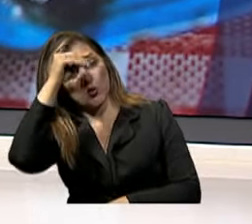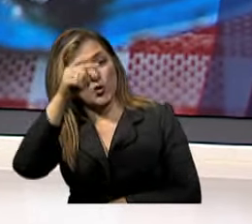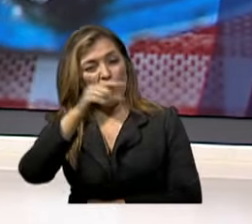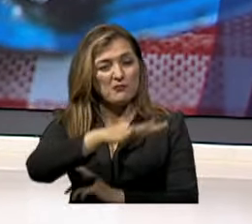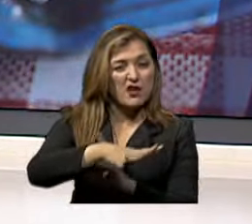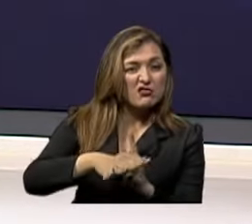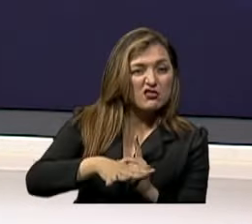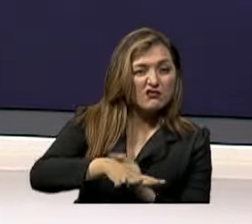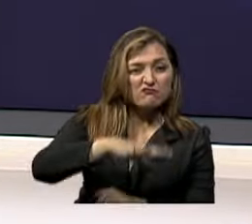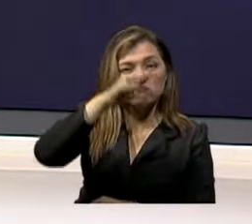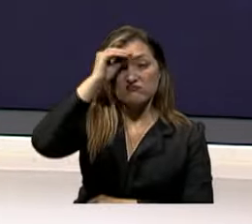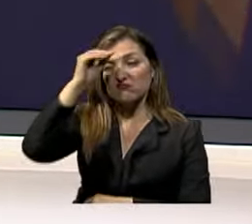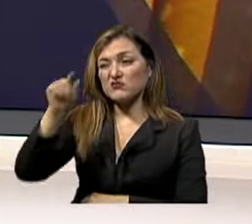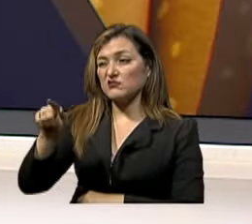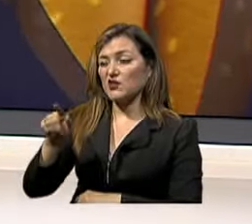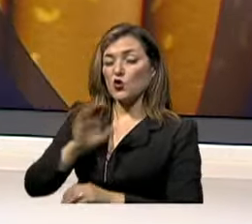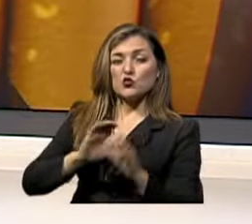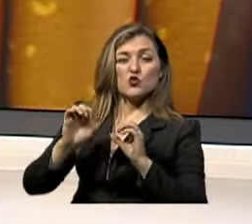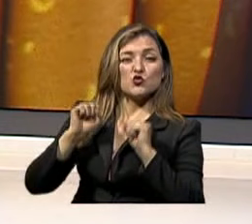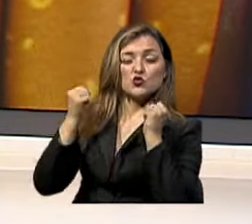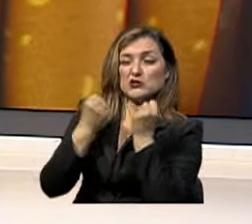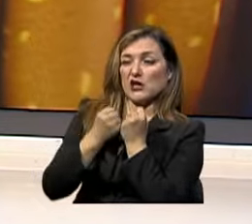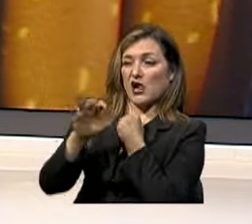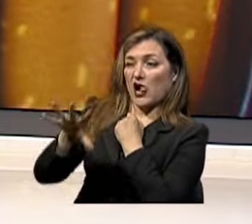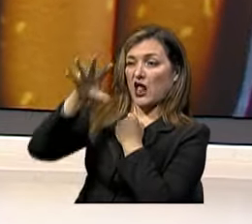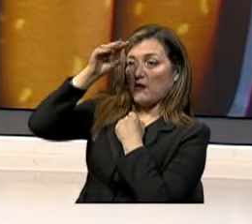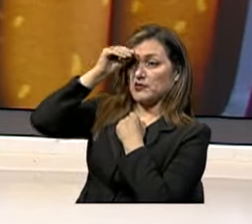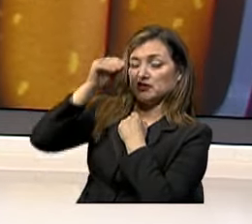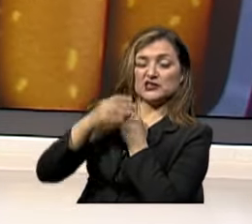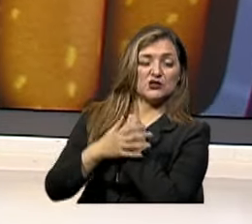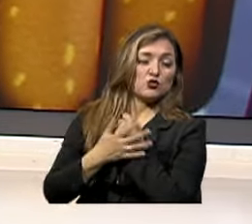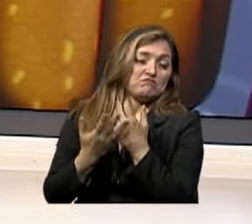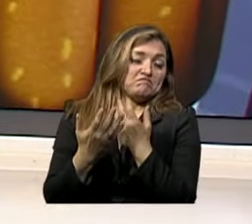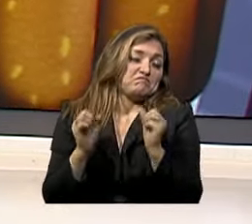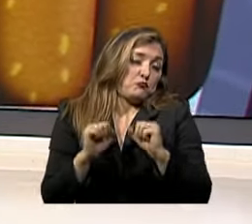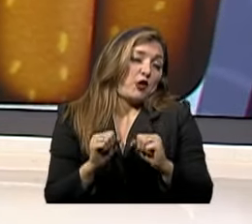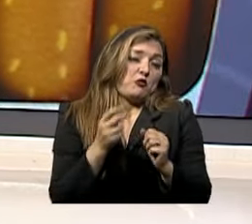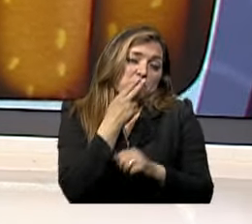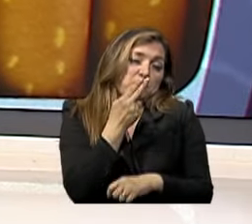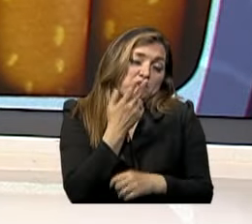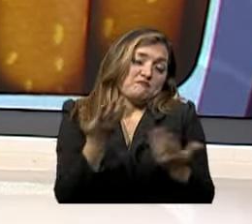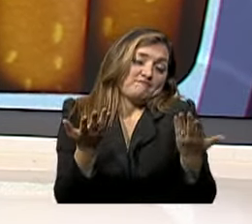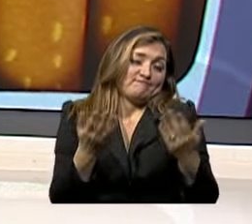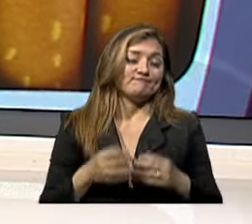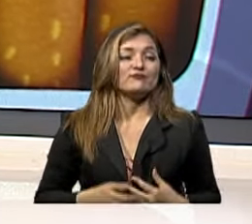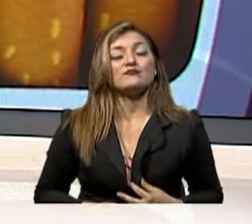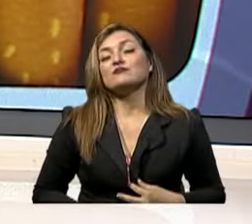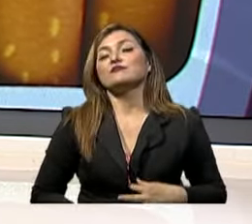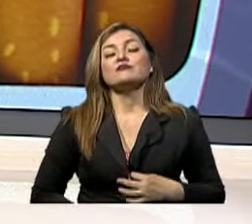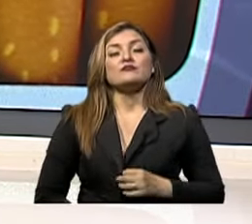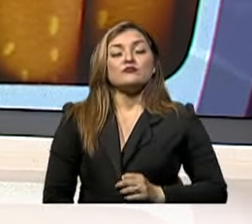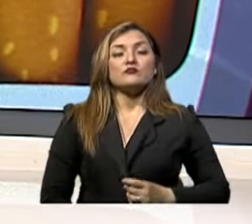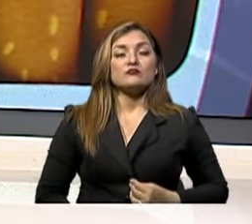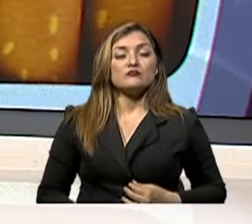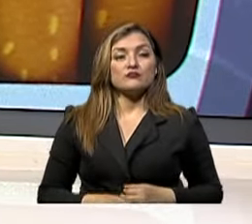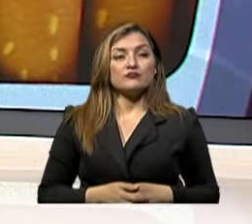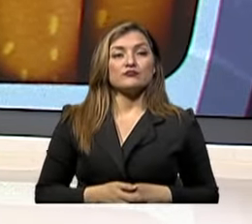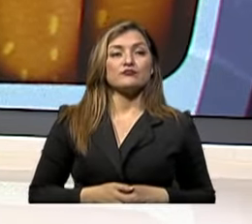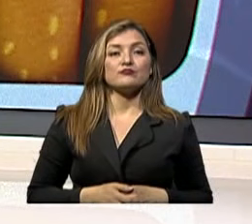Pueden condicionarme a que yo me convierta en un fumador Y también, pues, no hay que dejar de lado que este